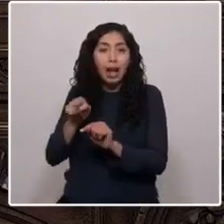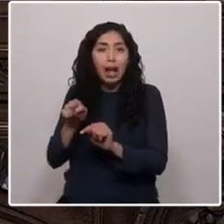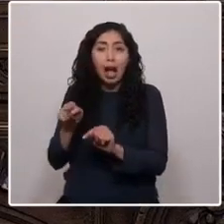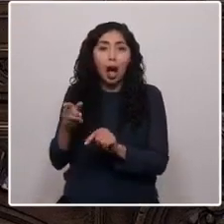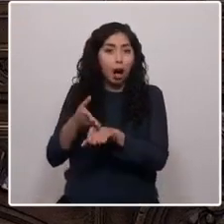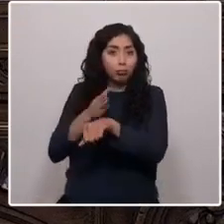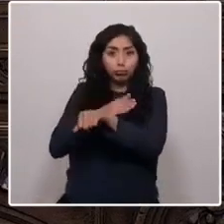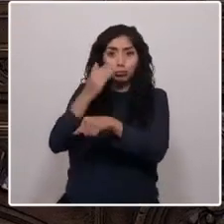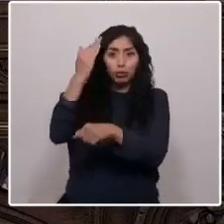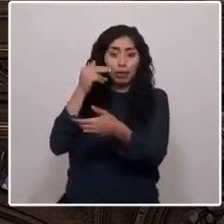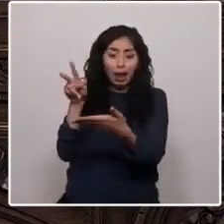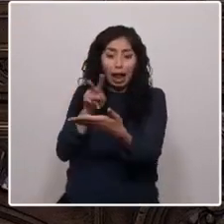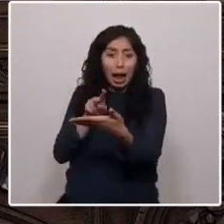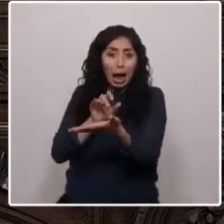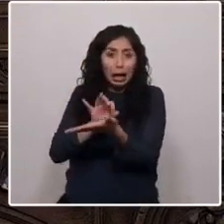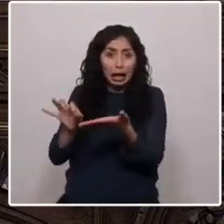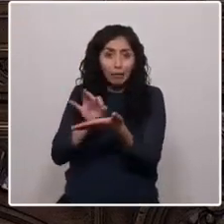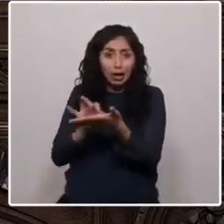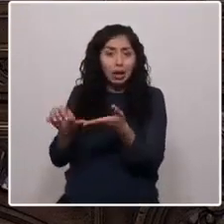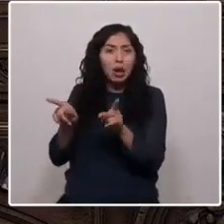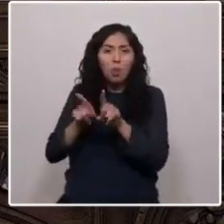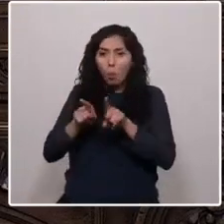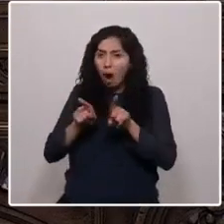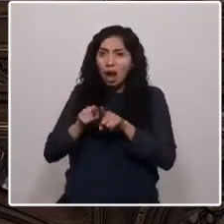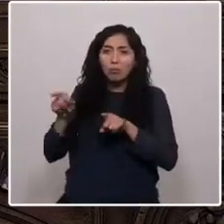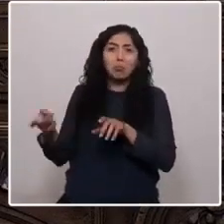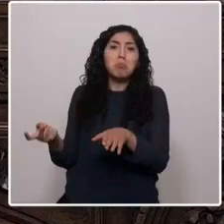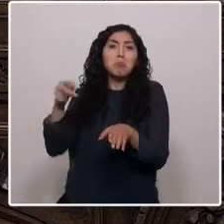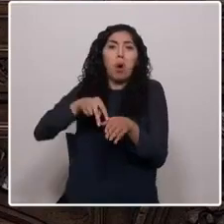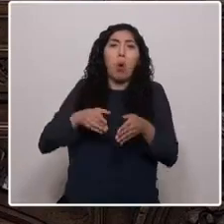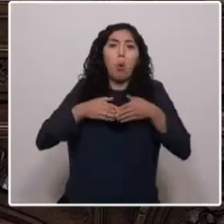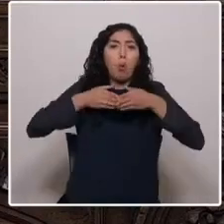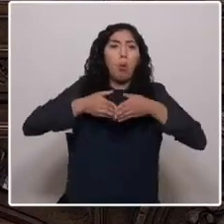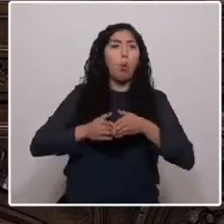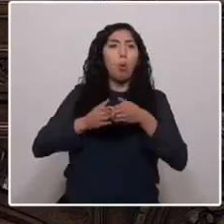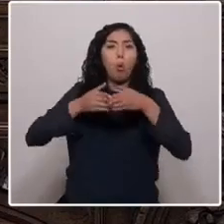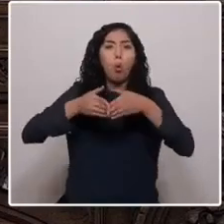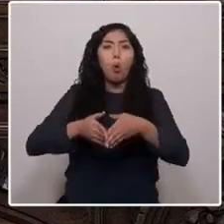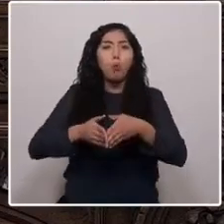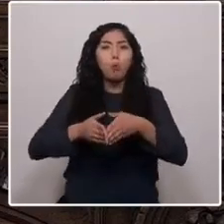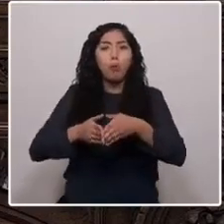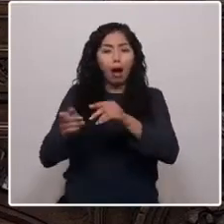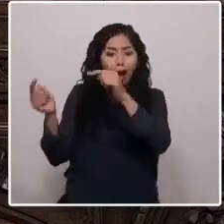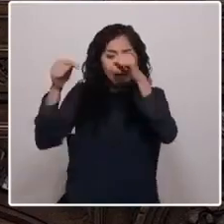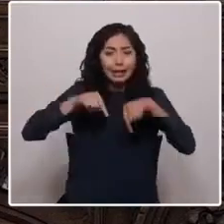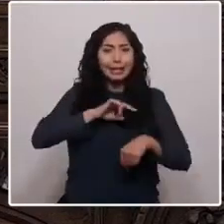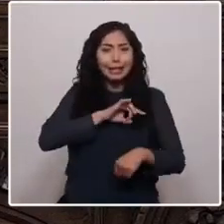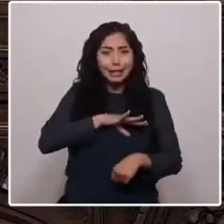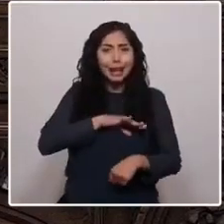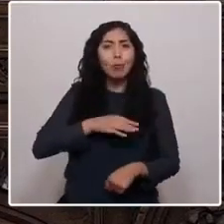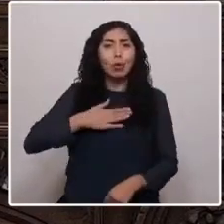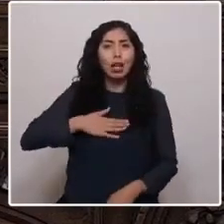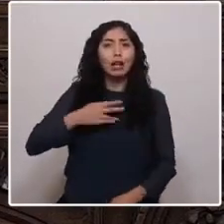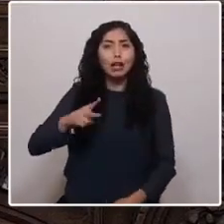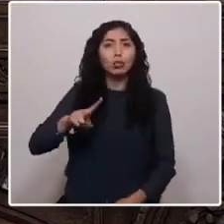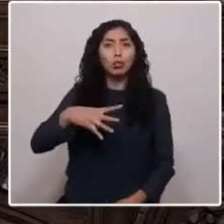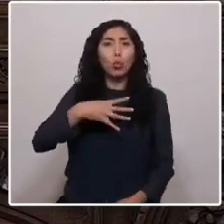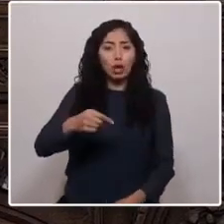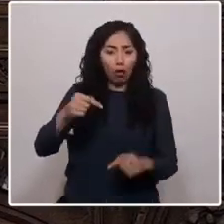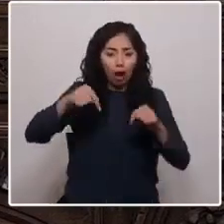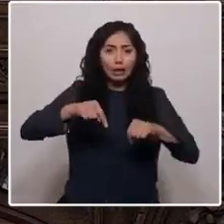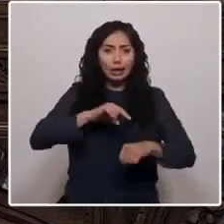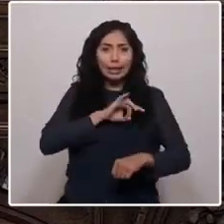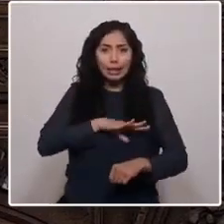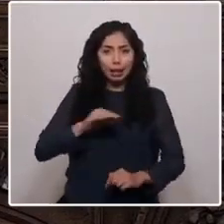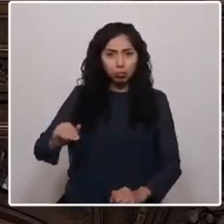cruzó el océano para que sus hijos e hijas estudiaran aquí en Chile donde educar era